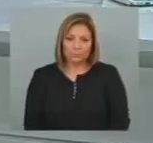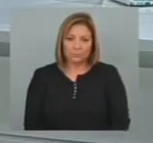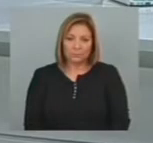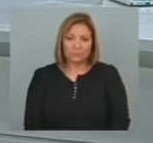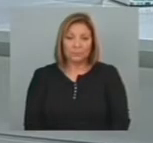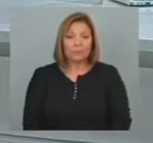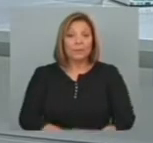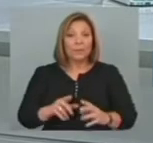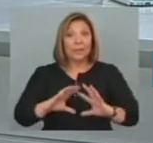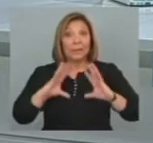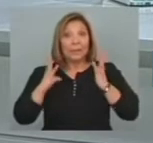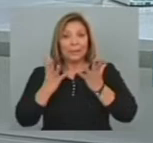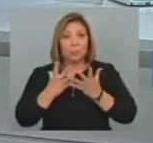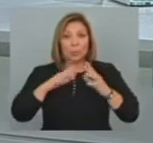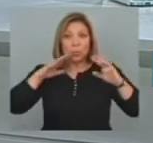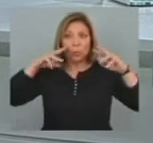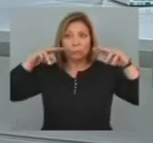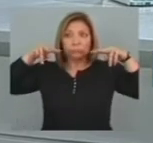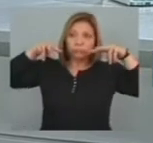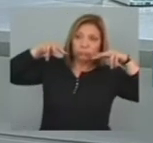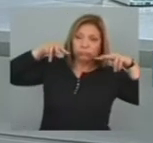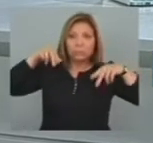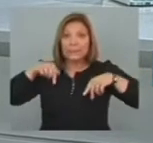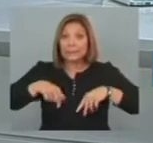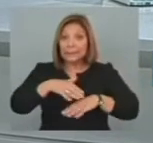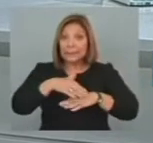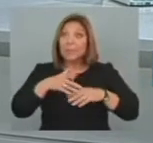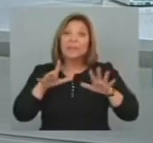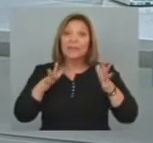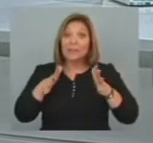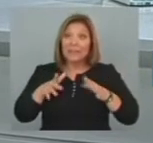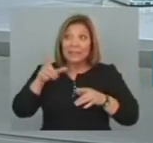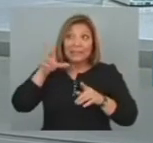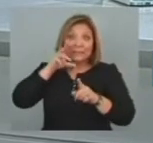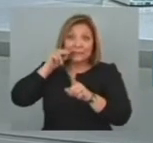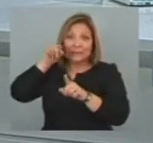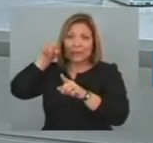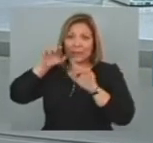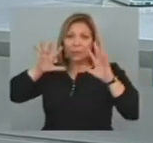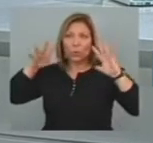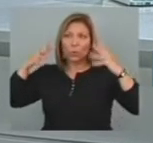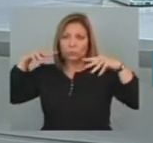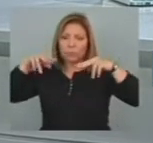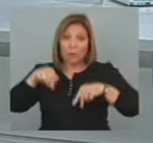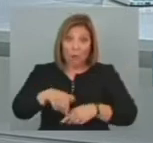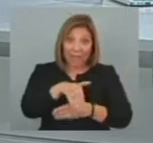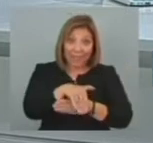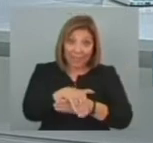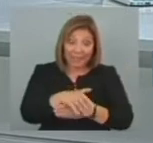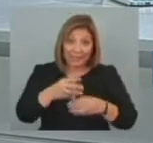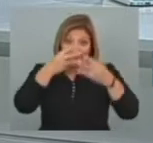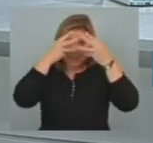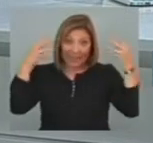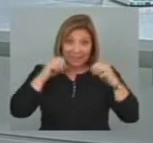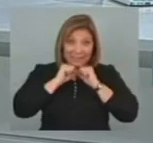El mundo está mirando en estos momentos hacia Siria Esta tarde el secretario general